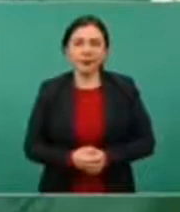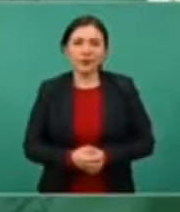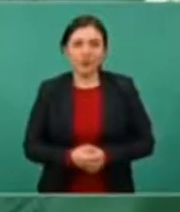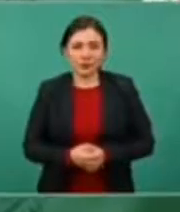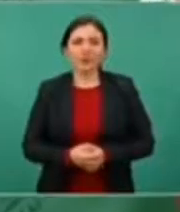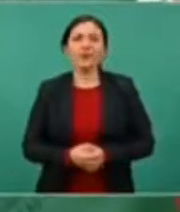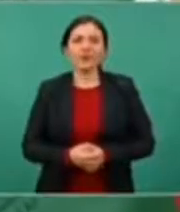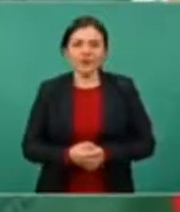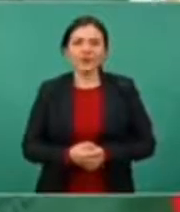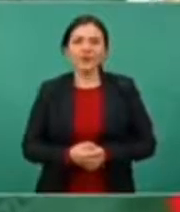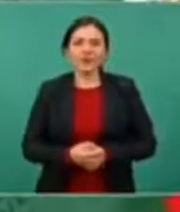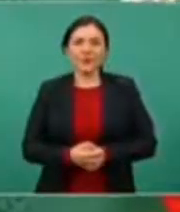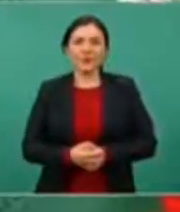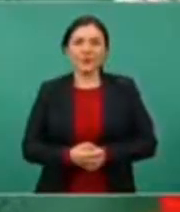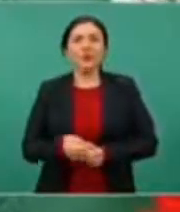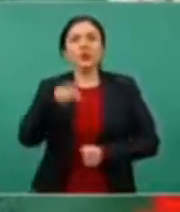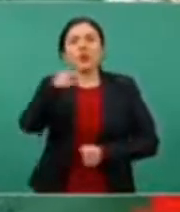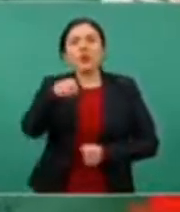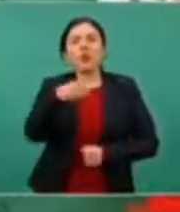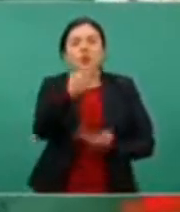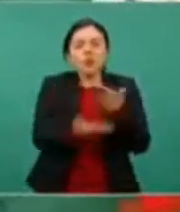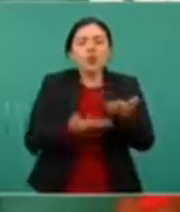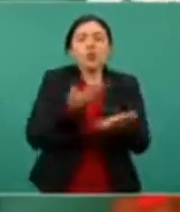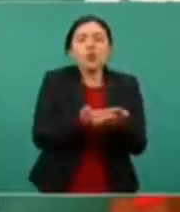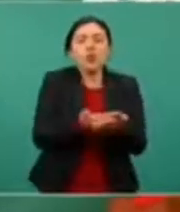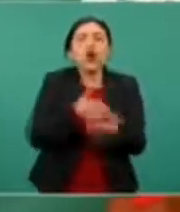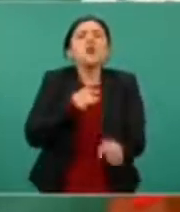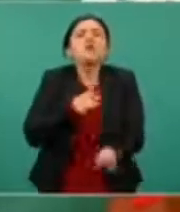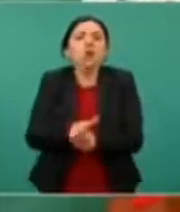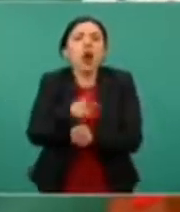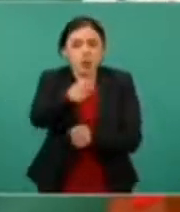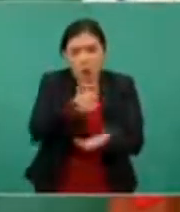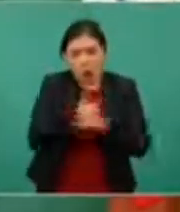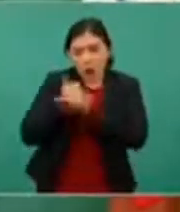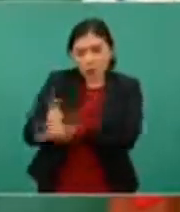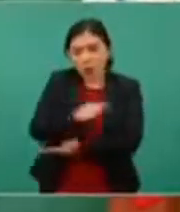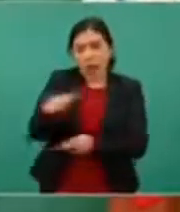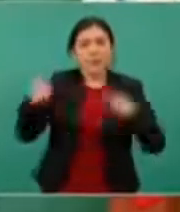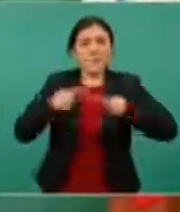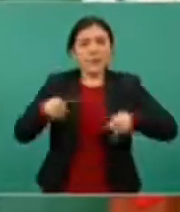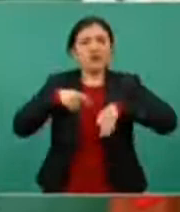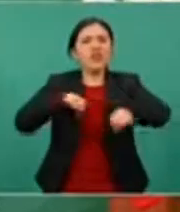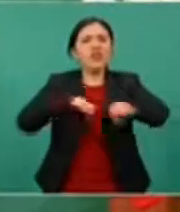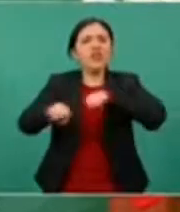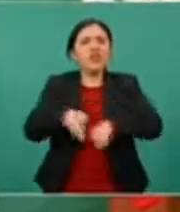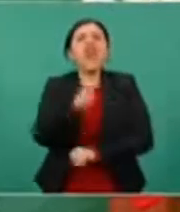A ver, ¿qué planteas? ¿En qué vas a ayudar a los trabajadores?